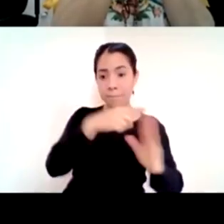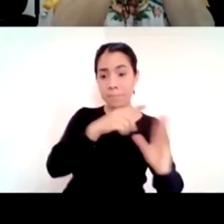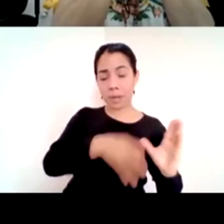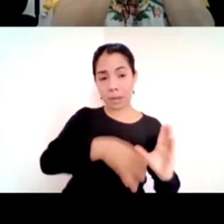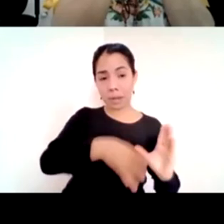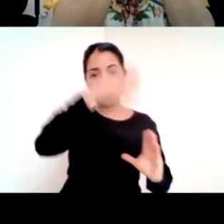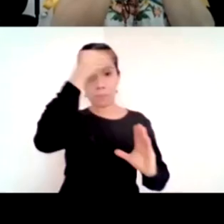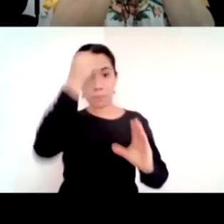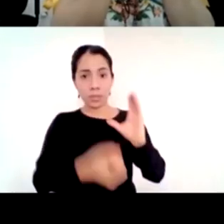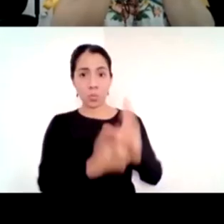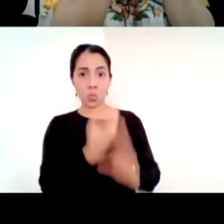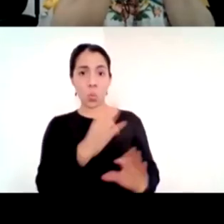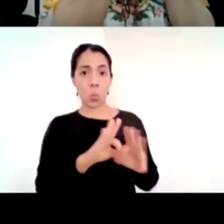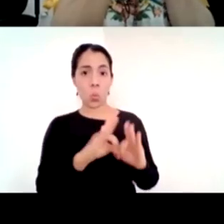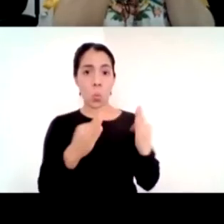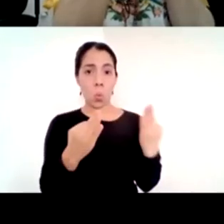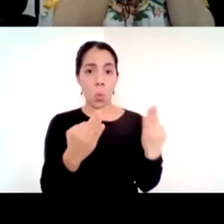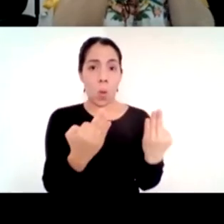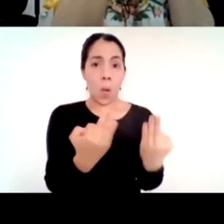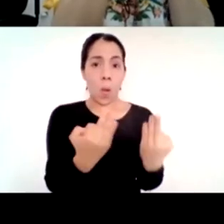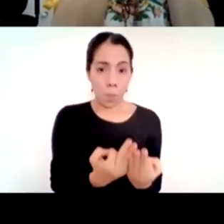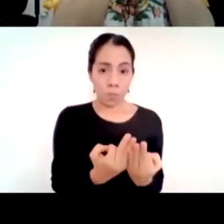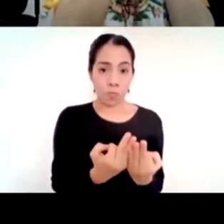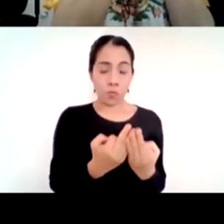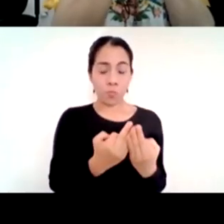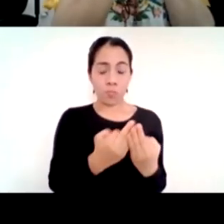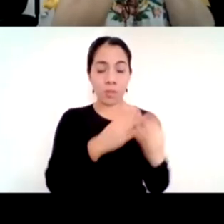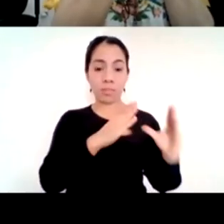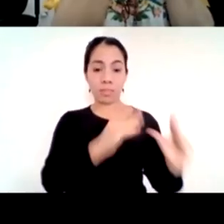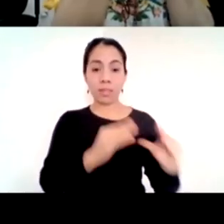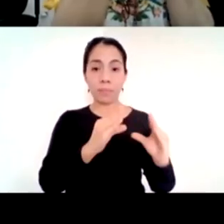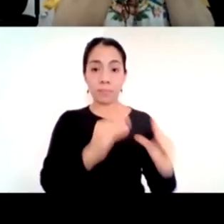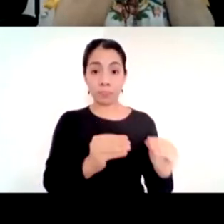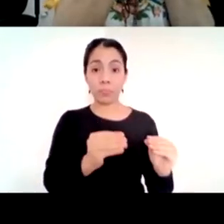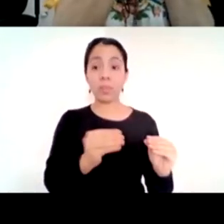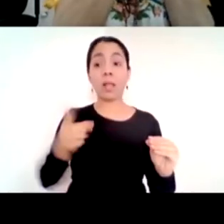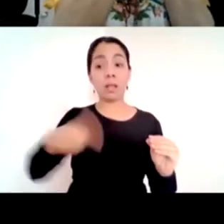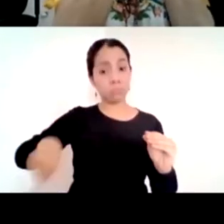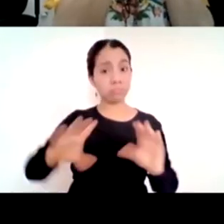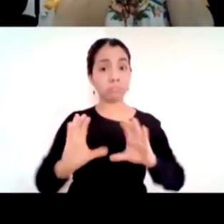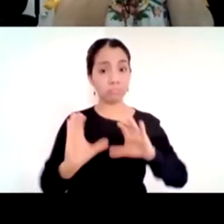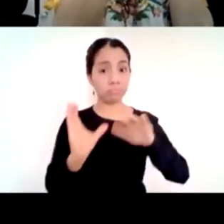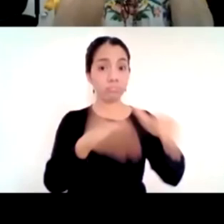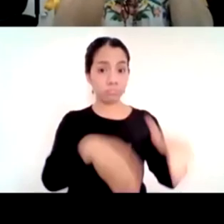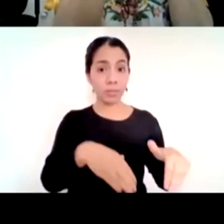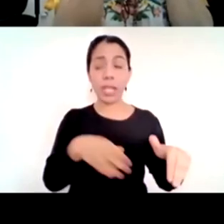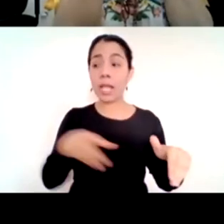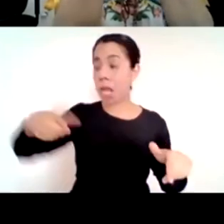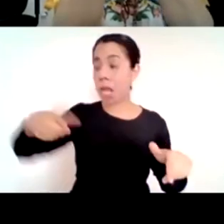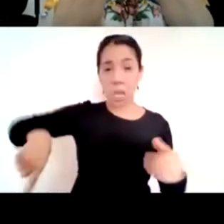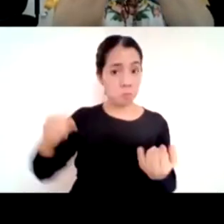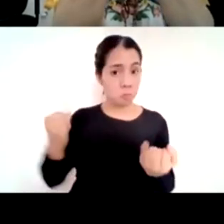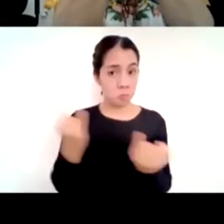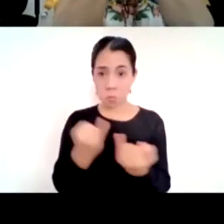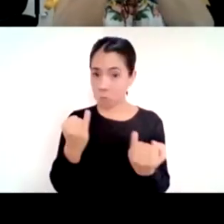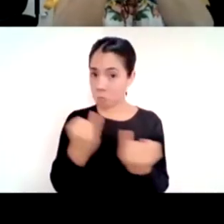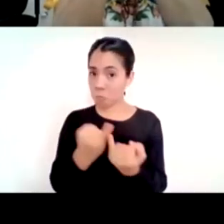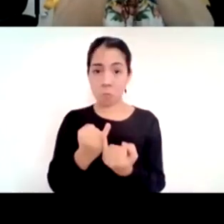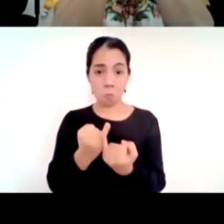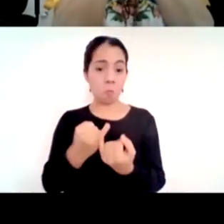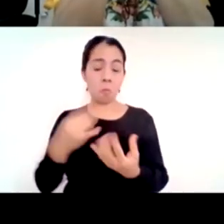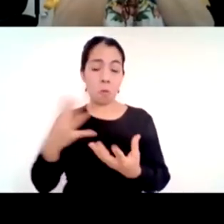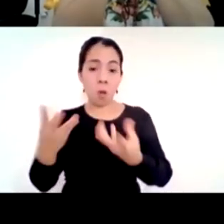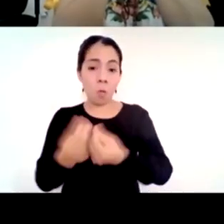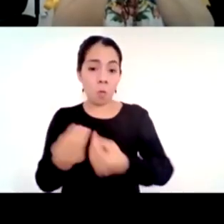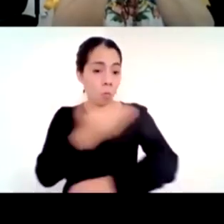% estuvo cerca de sus alumnos durante todo este tiempo y han demostrado